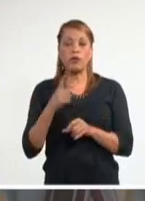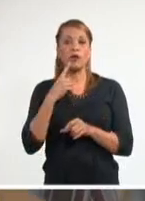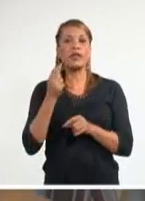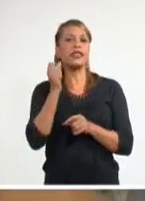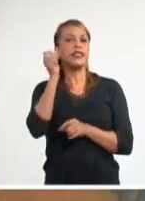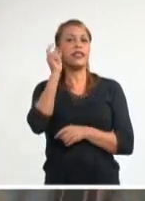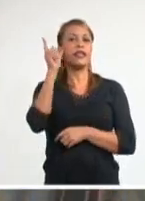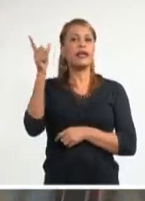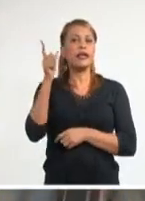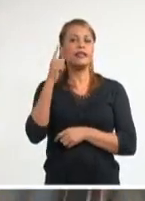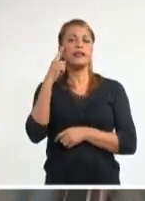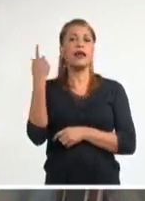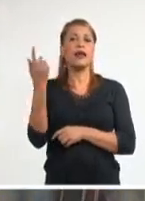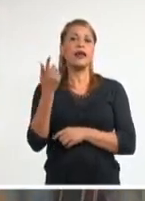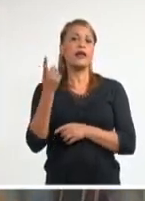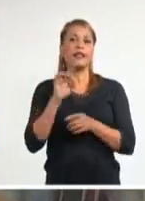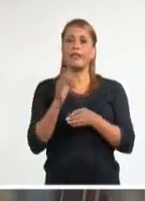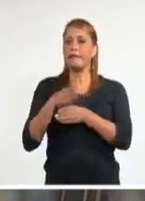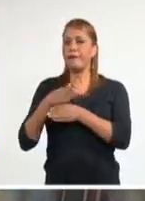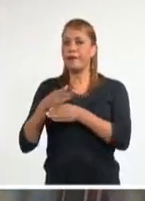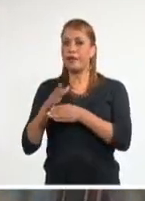Aquí se han manejado muchas ideas.